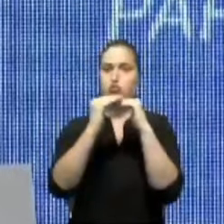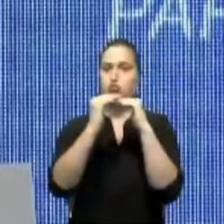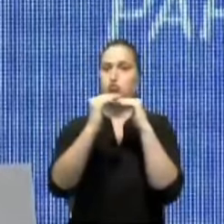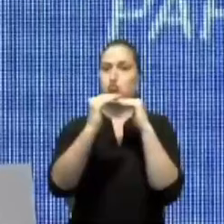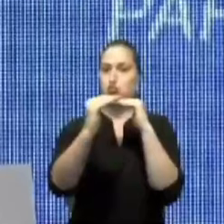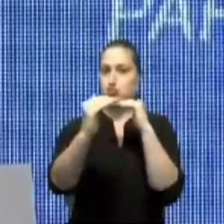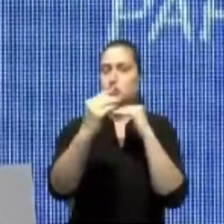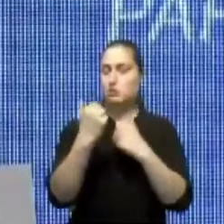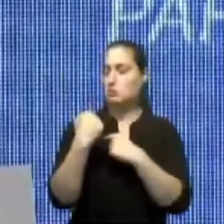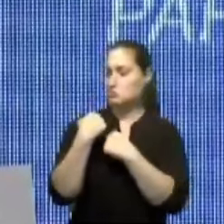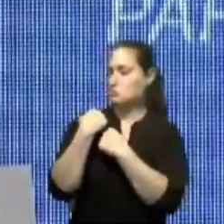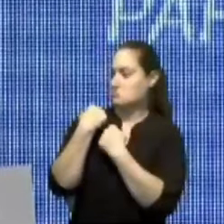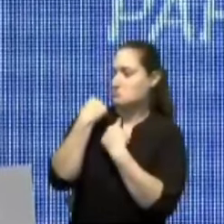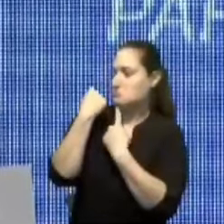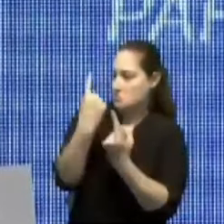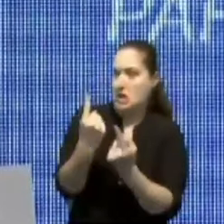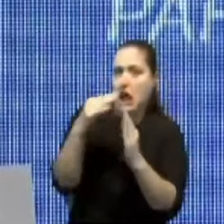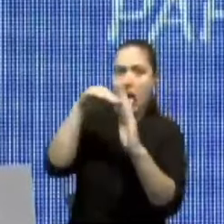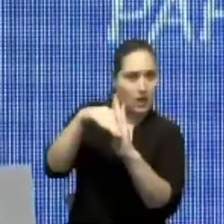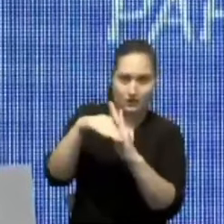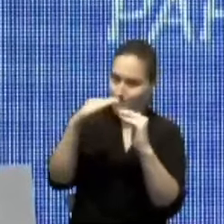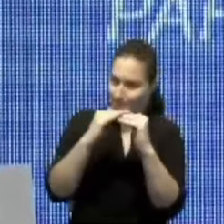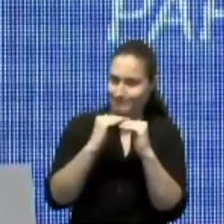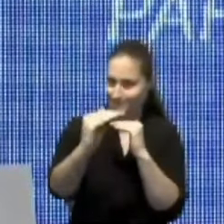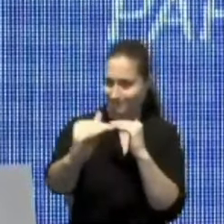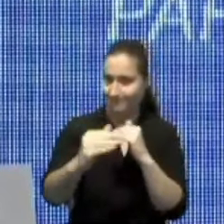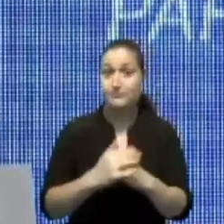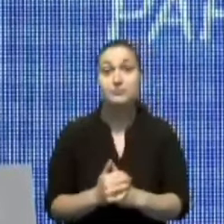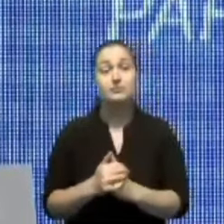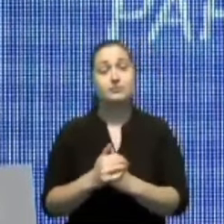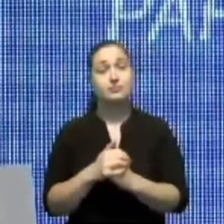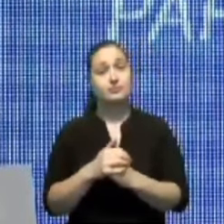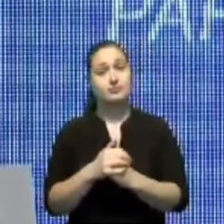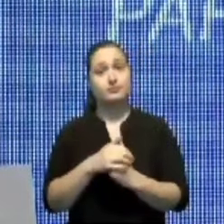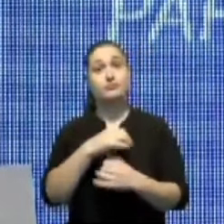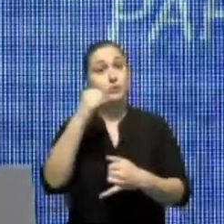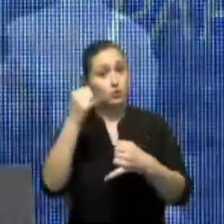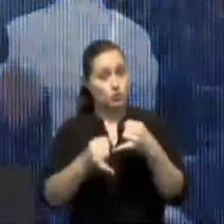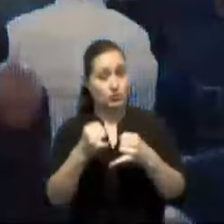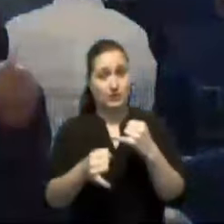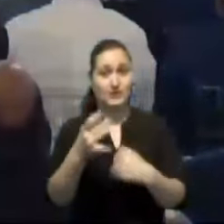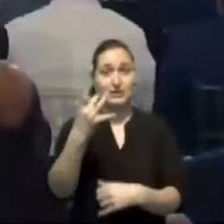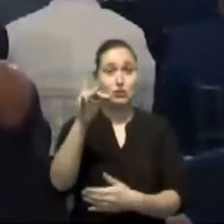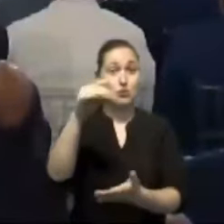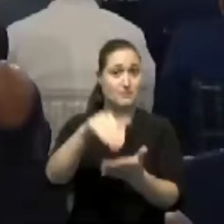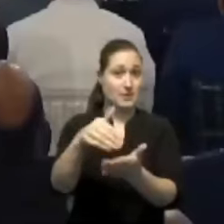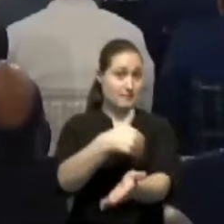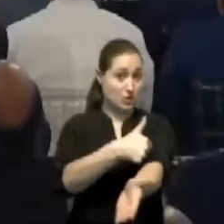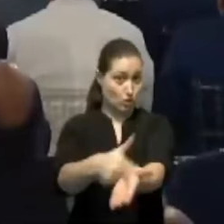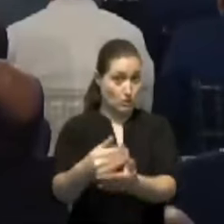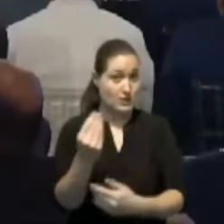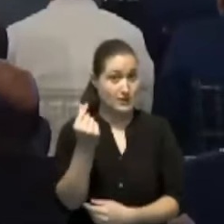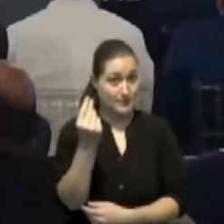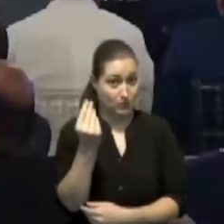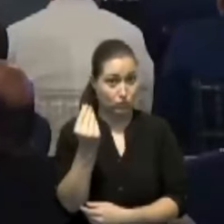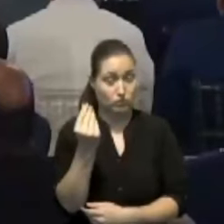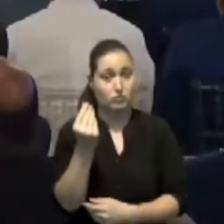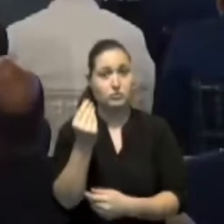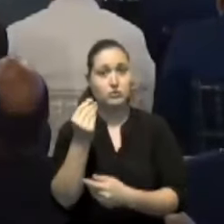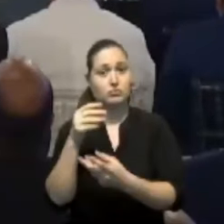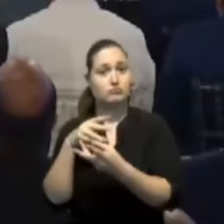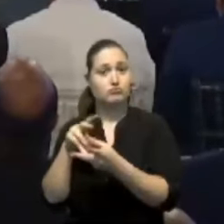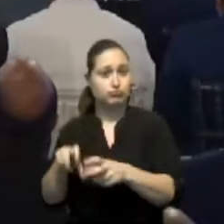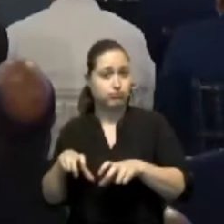últimas décadas. Por último, se destinarán 18 mil millones de pesos para las inversiones que